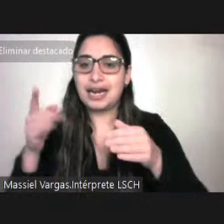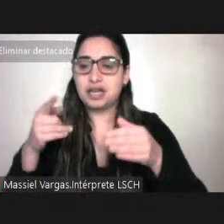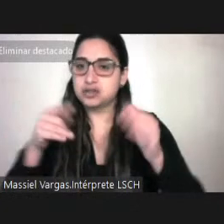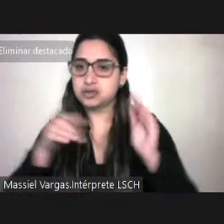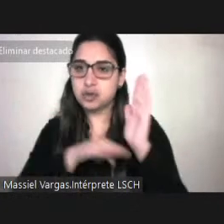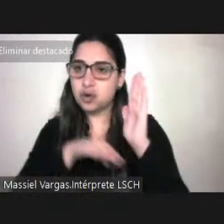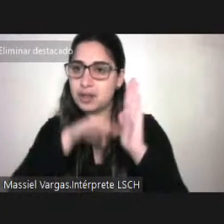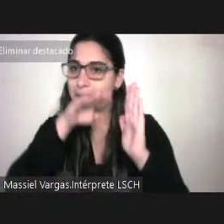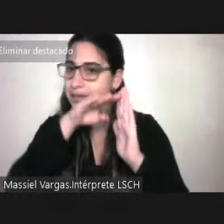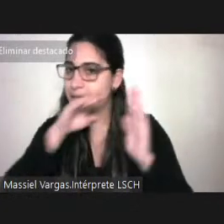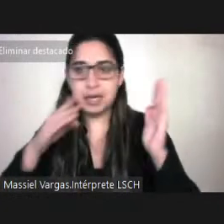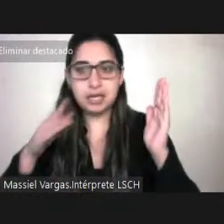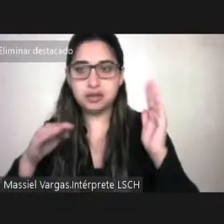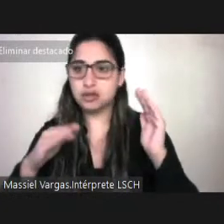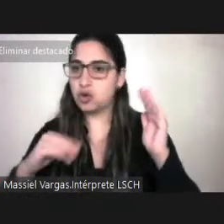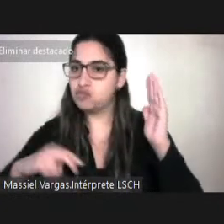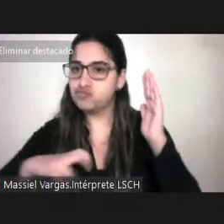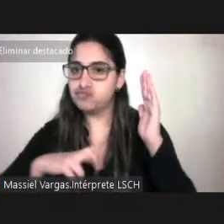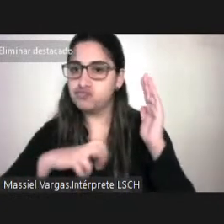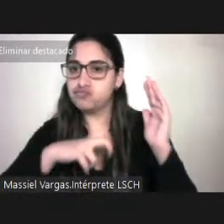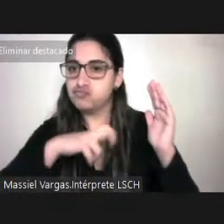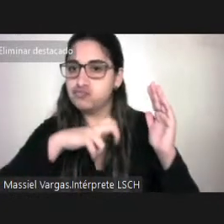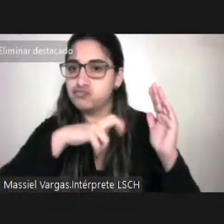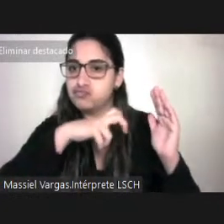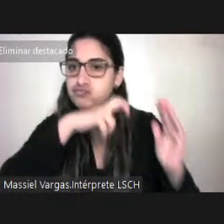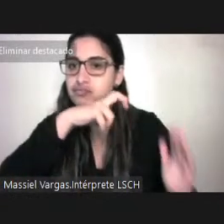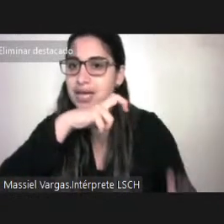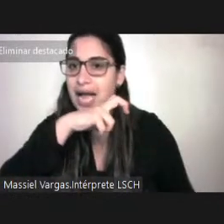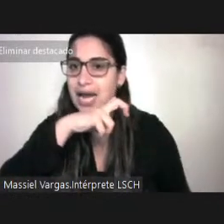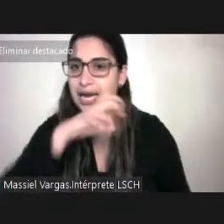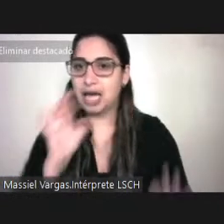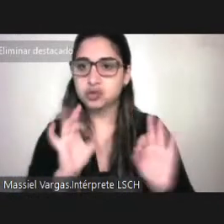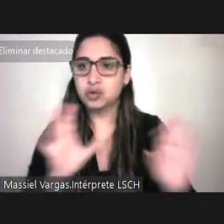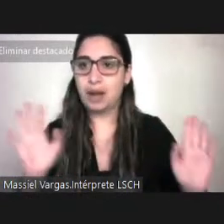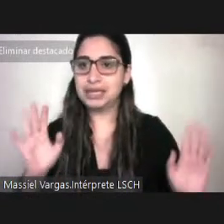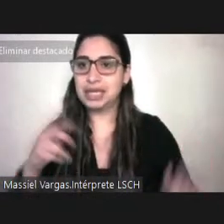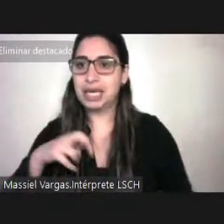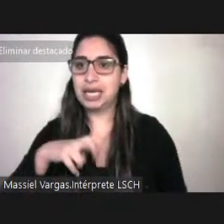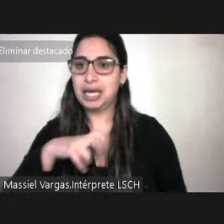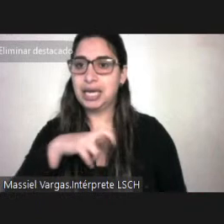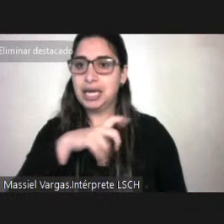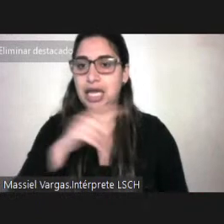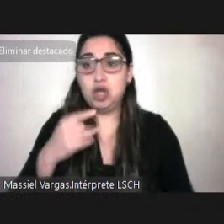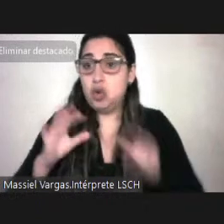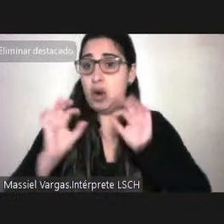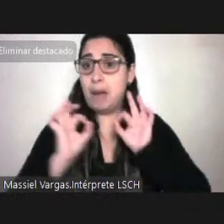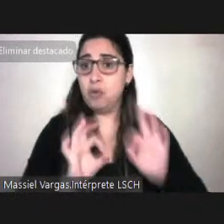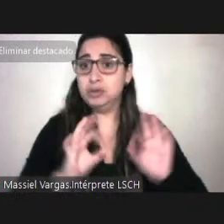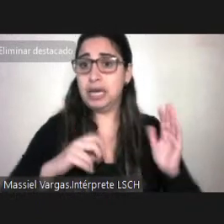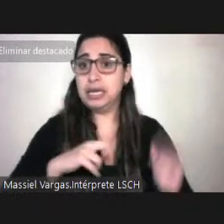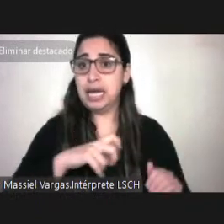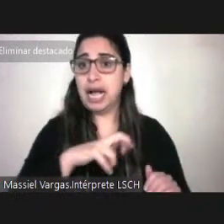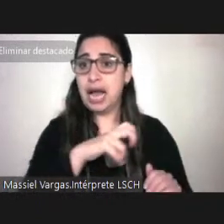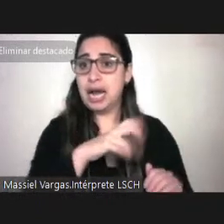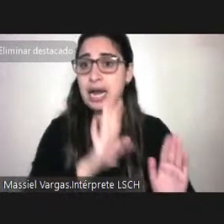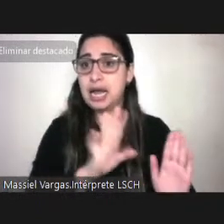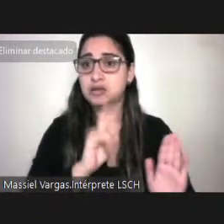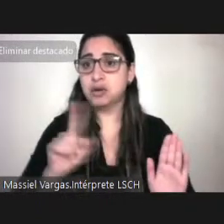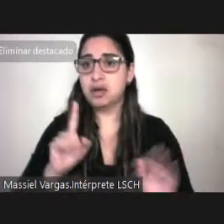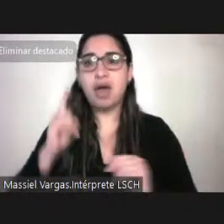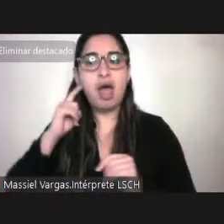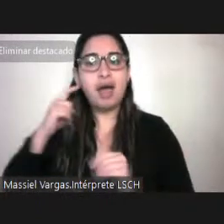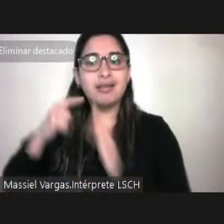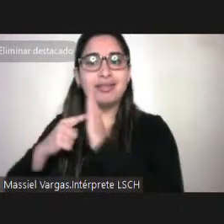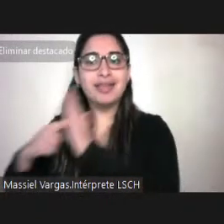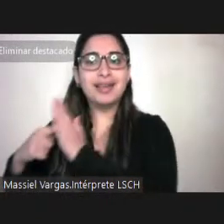y yo no es que puse una escalera para que no entren las personas con discapacidad física o con mobiliar